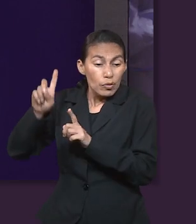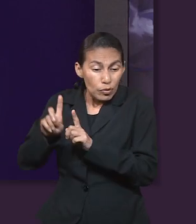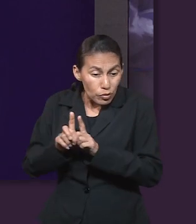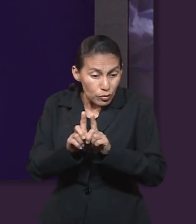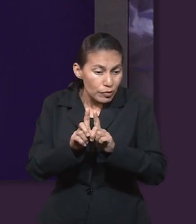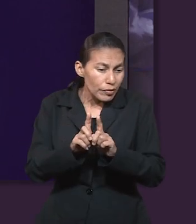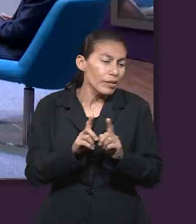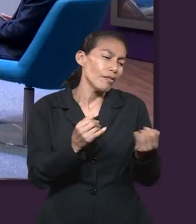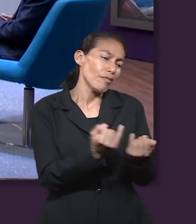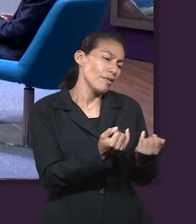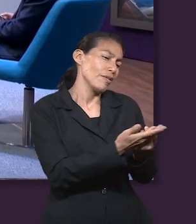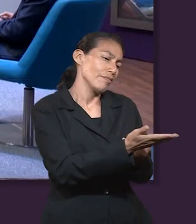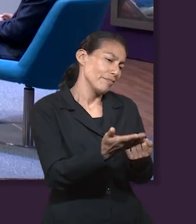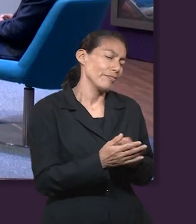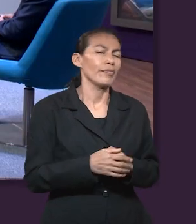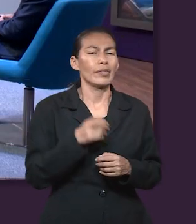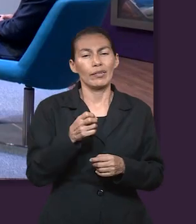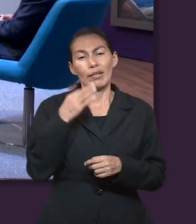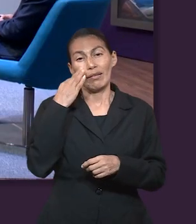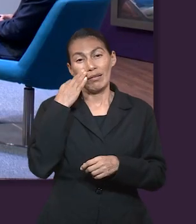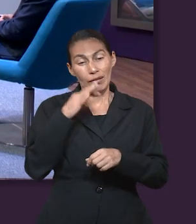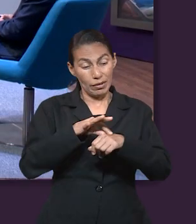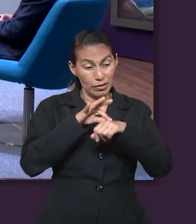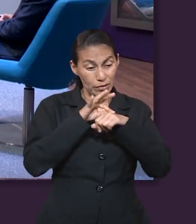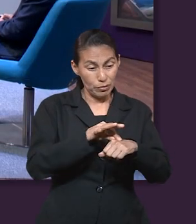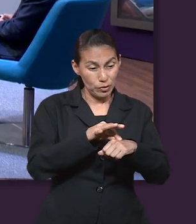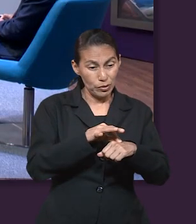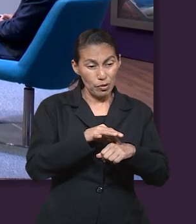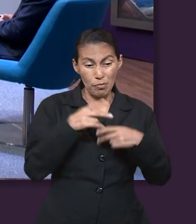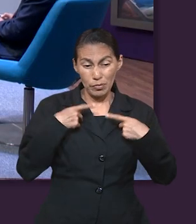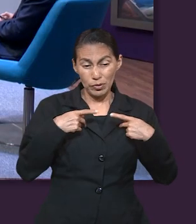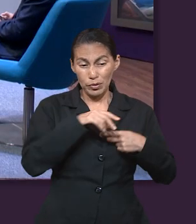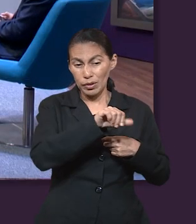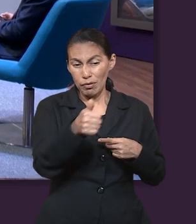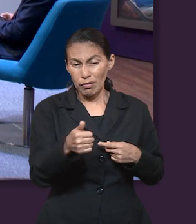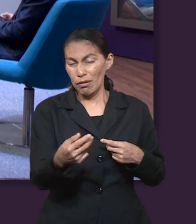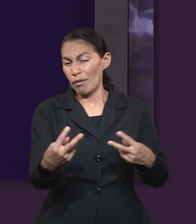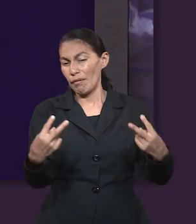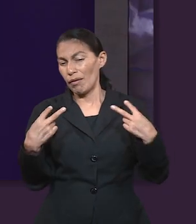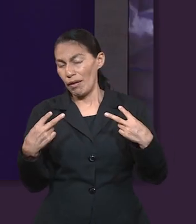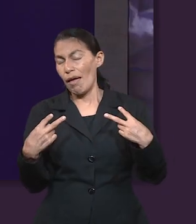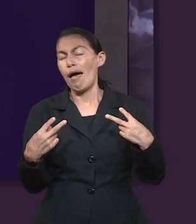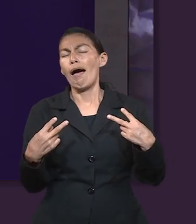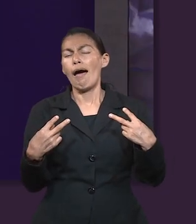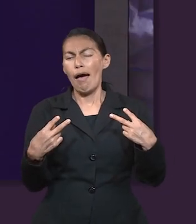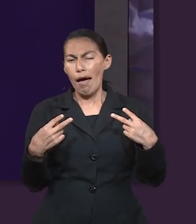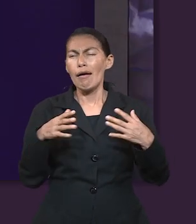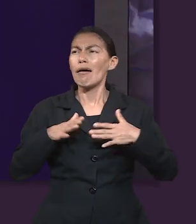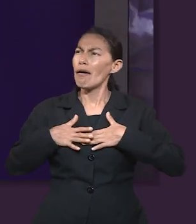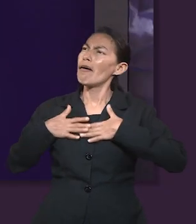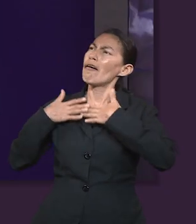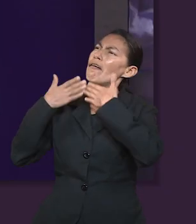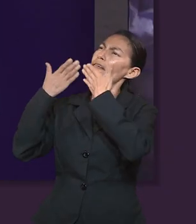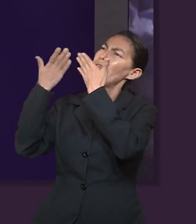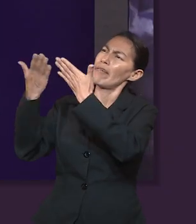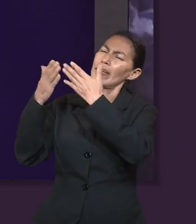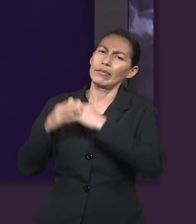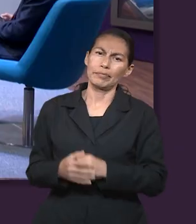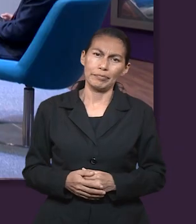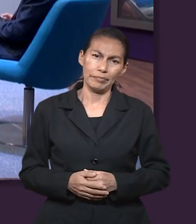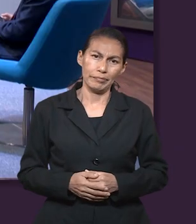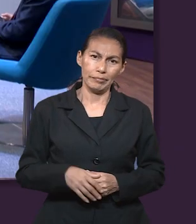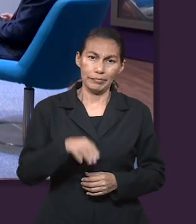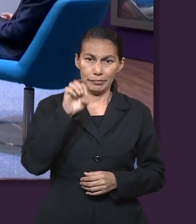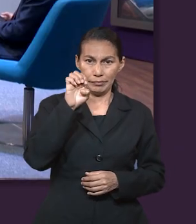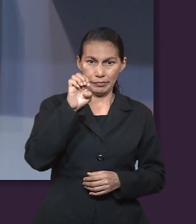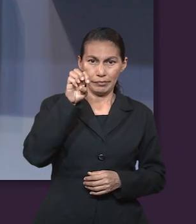han experimentado algo similar puedan encontrar en el testimonio de alguien más pues una palabra de aliento para que puedan seguir confiando en Dios.